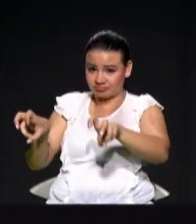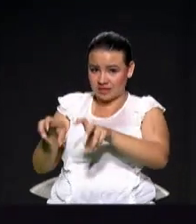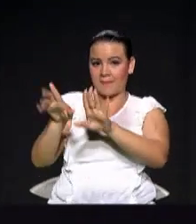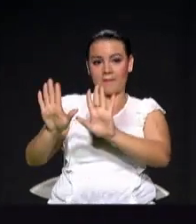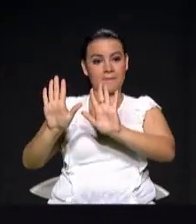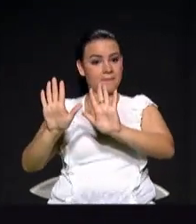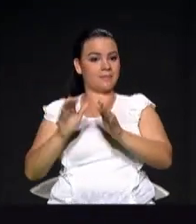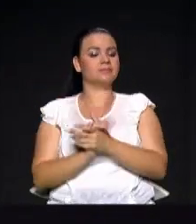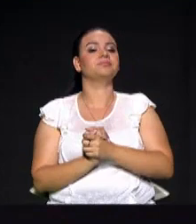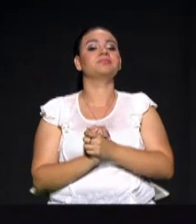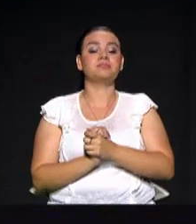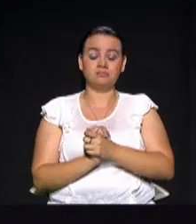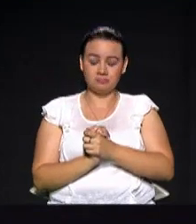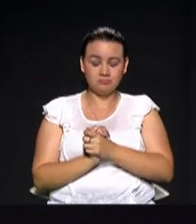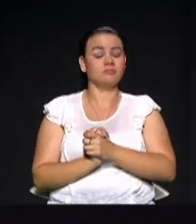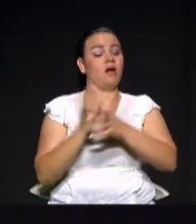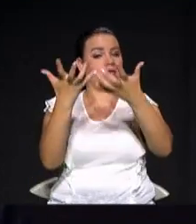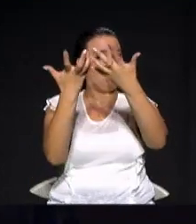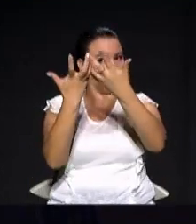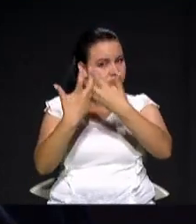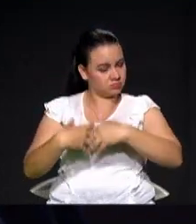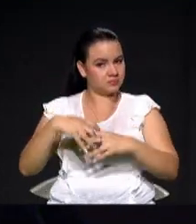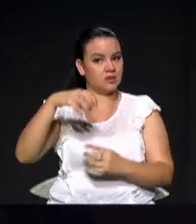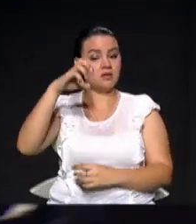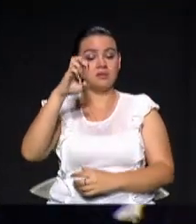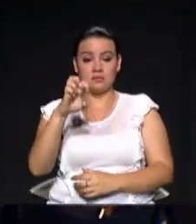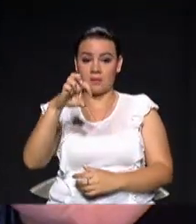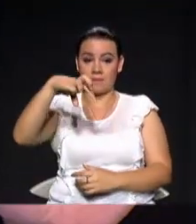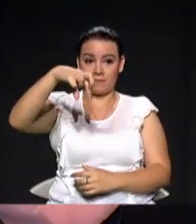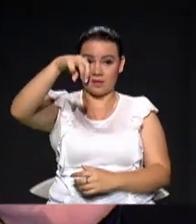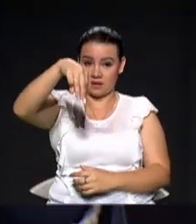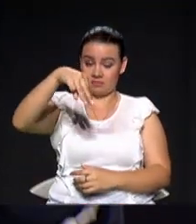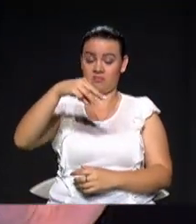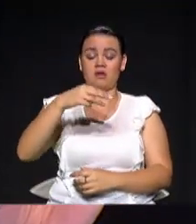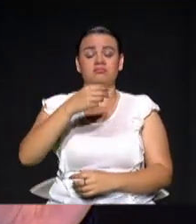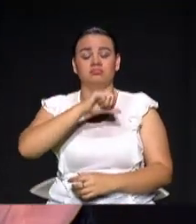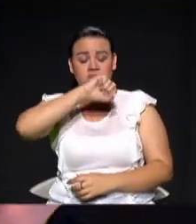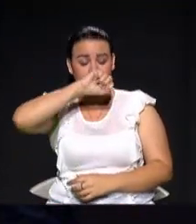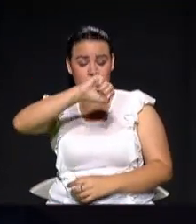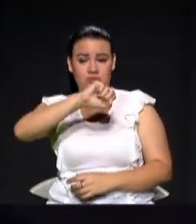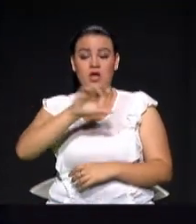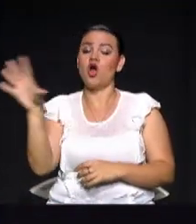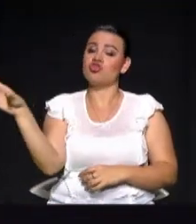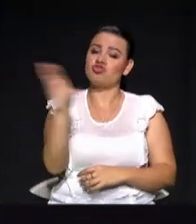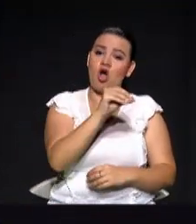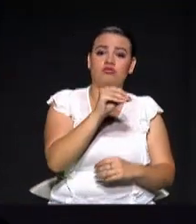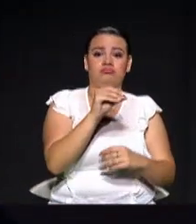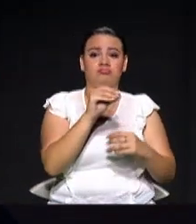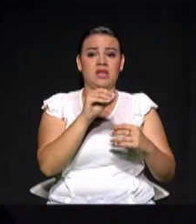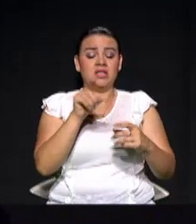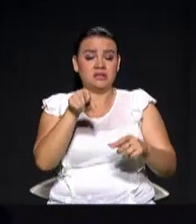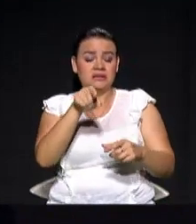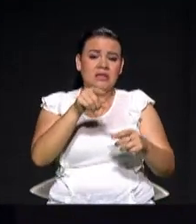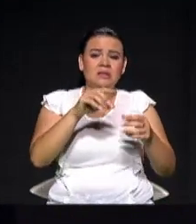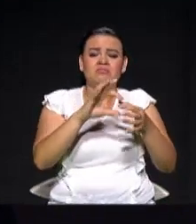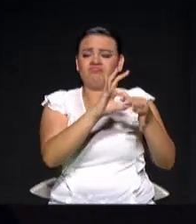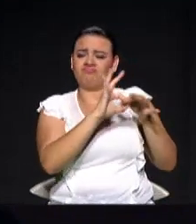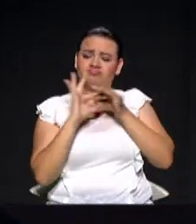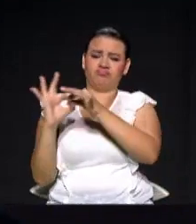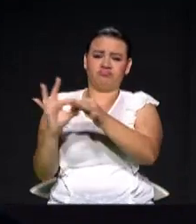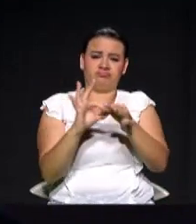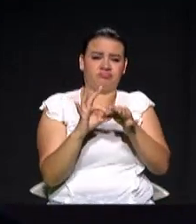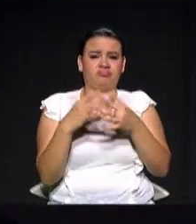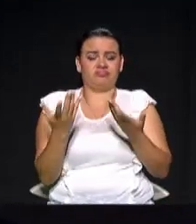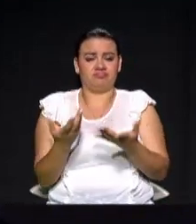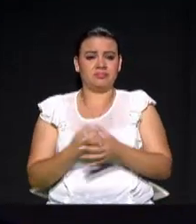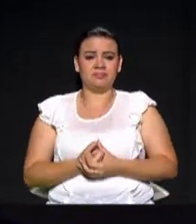de todos, donde todos somos socios, pero todos los socios salimos tumbados. Así de sencillo. Usted llega a su casa y esas cuentas de 500